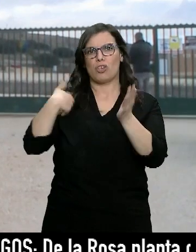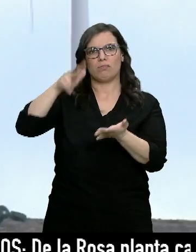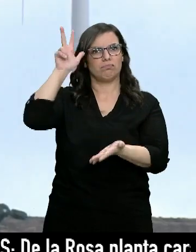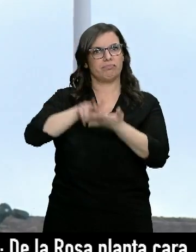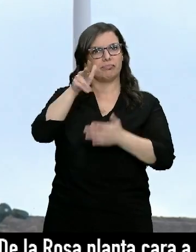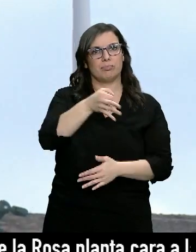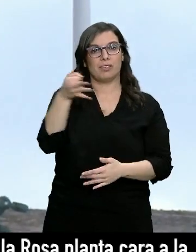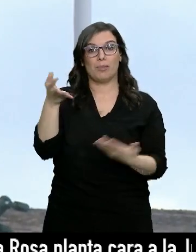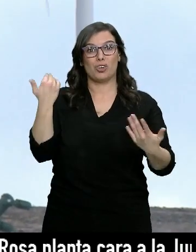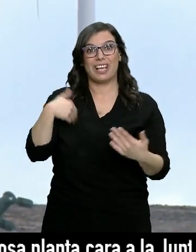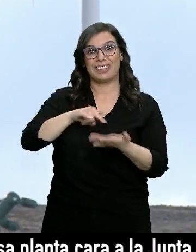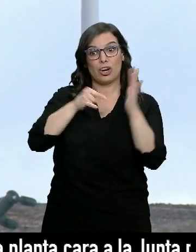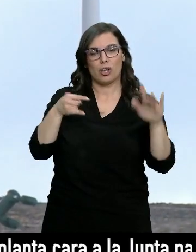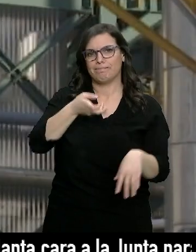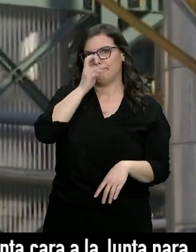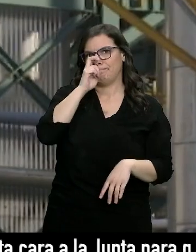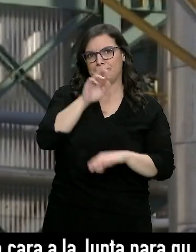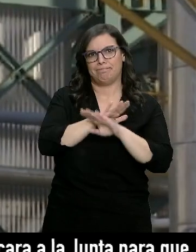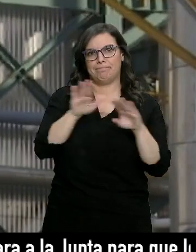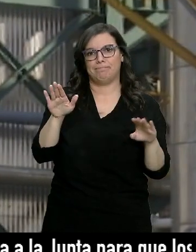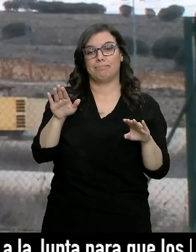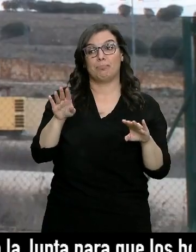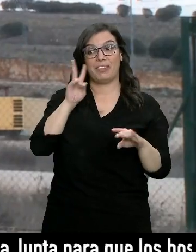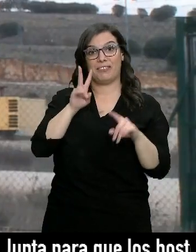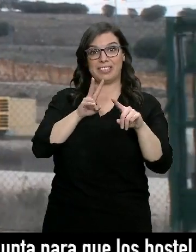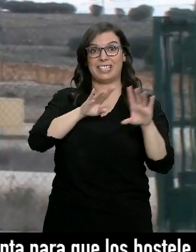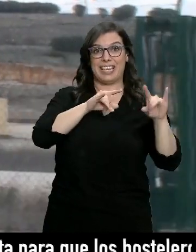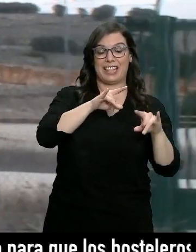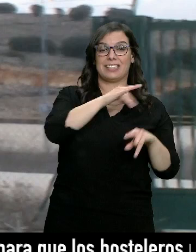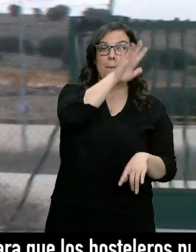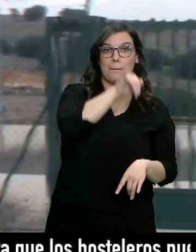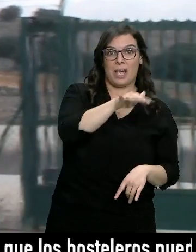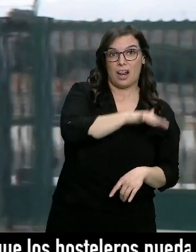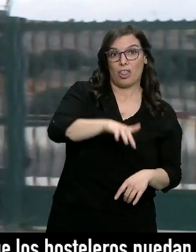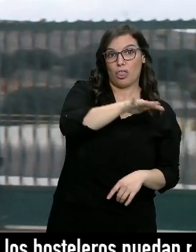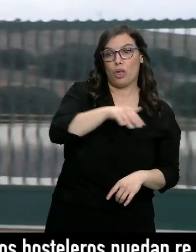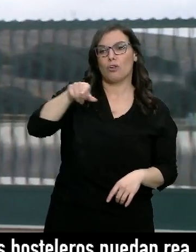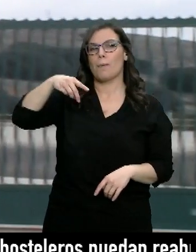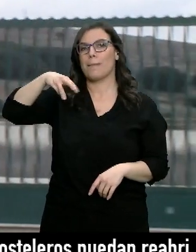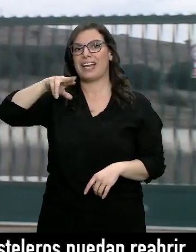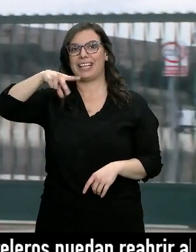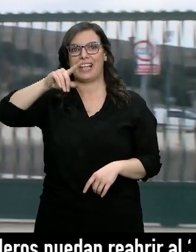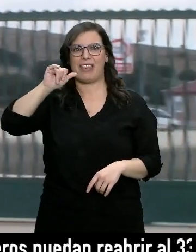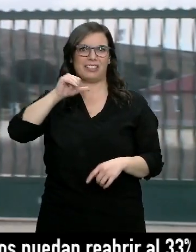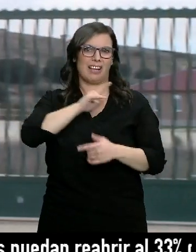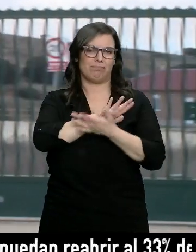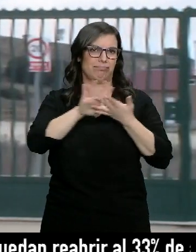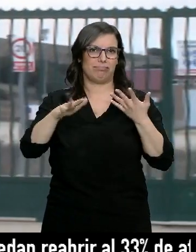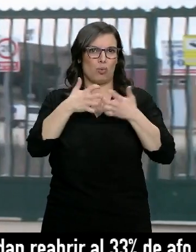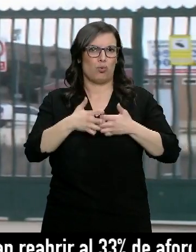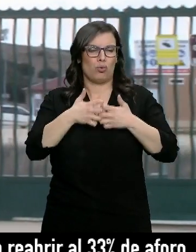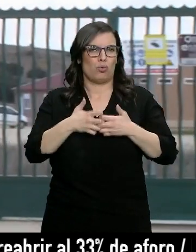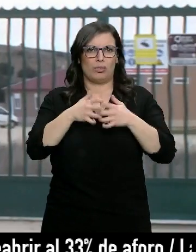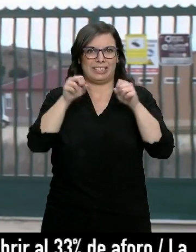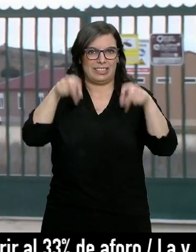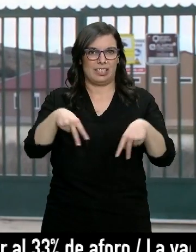Pero esta tecnología ha quedado obsoleta. Sus sedes, esta del Bierzo y esta en las merindades, llevan años sin utilidad. Se hicieron todas las pruebas